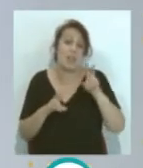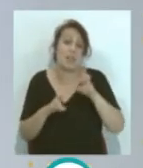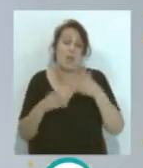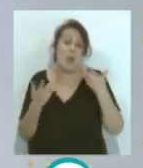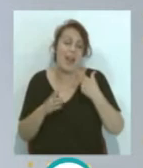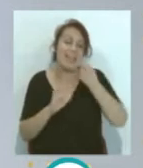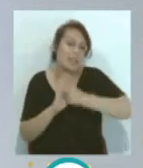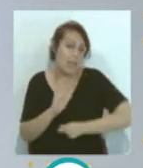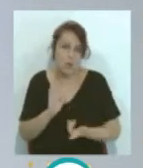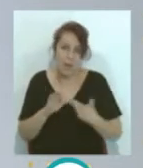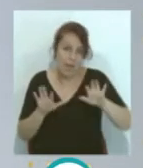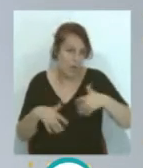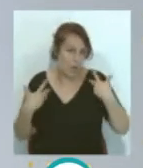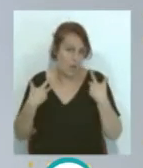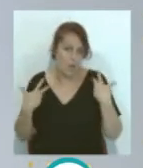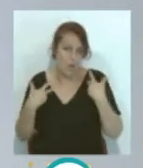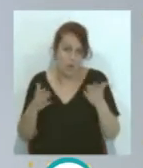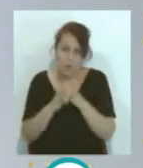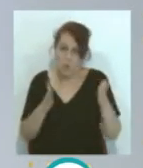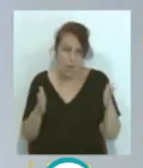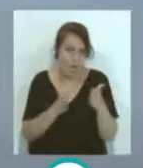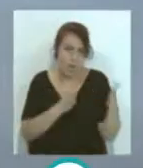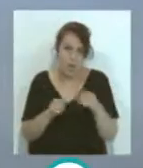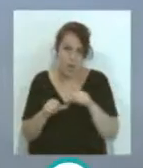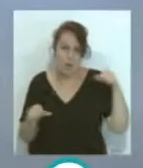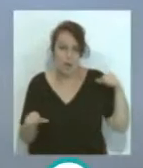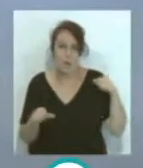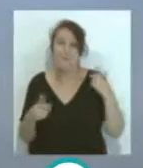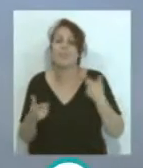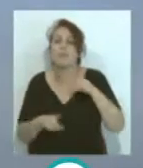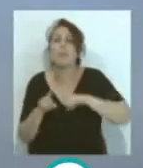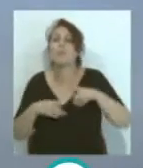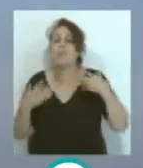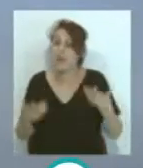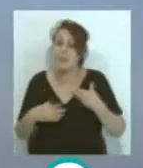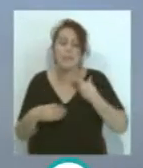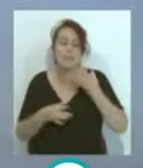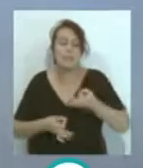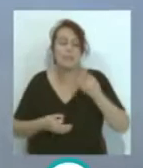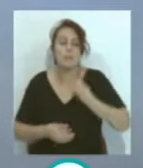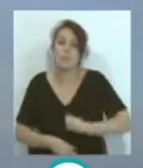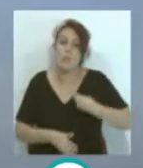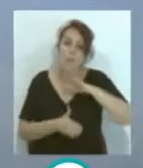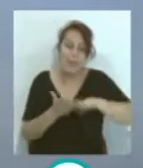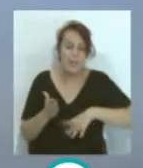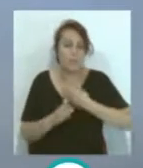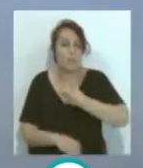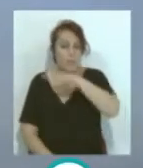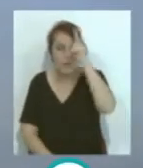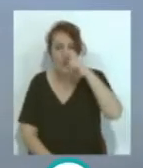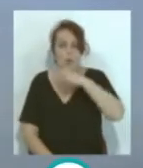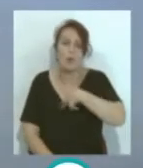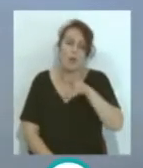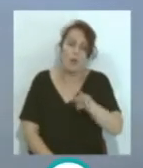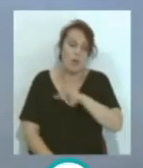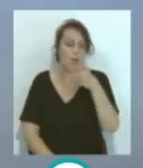criterio... ...y el Cádiz lo ha sufrido... ...a lo largo de la temporada... ...pero olvídate... ...porque aquí el problema está... ...siempre lo de mismo... ...Madrid-Barcelona... ...Barcelona-Madrid...